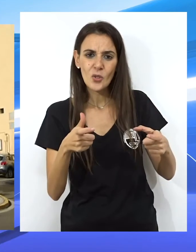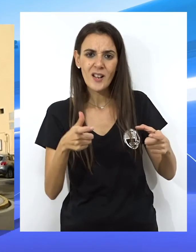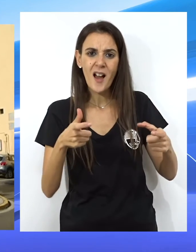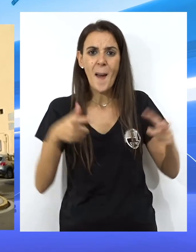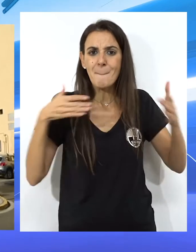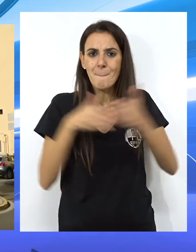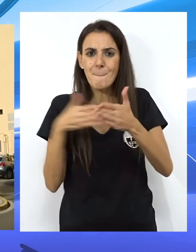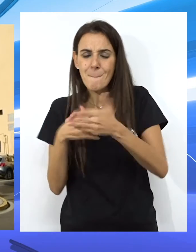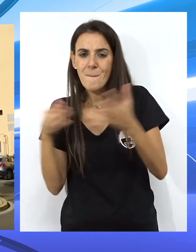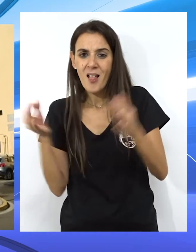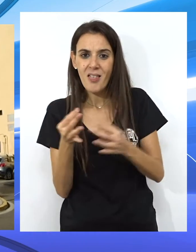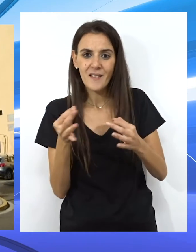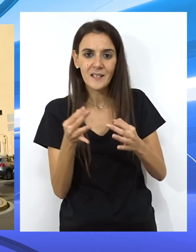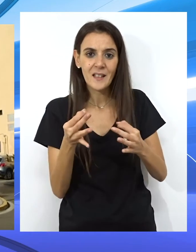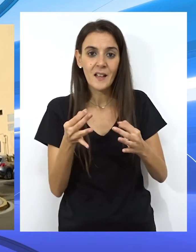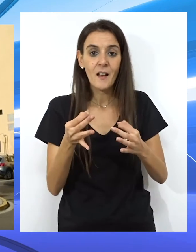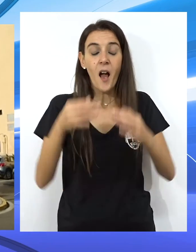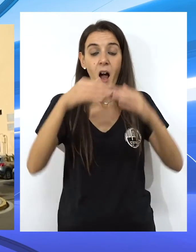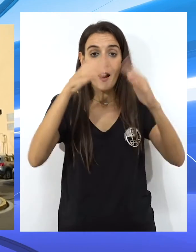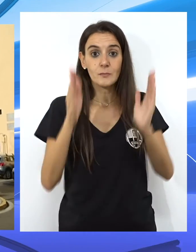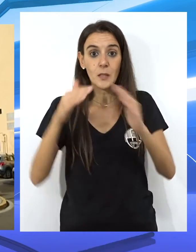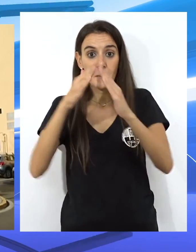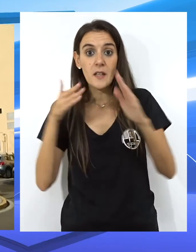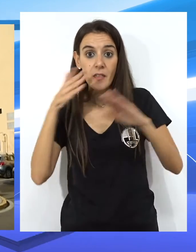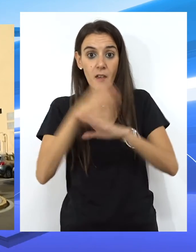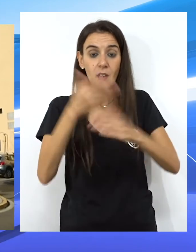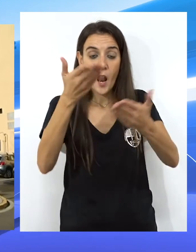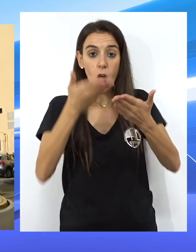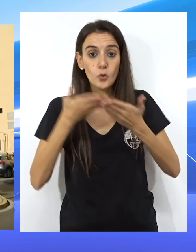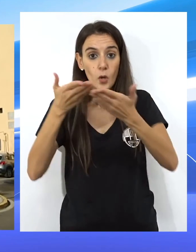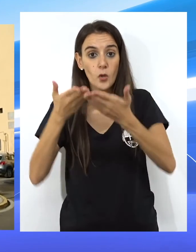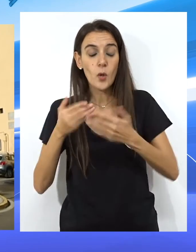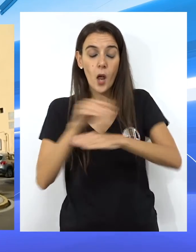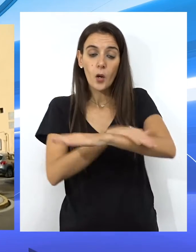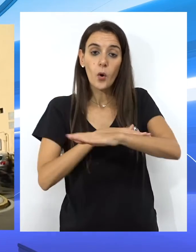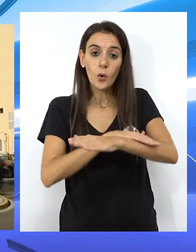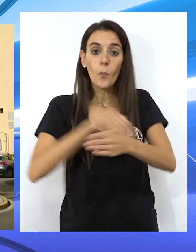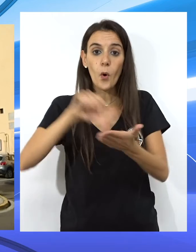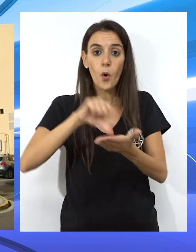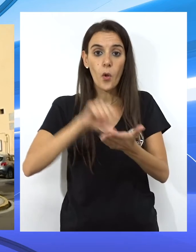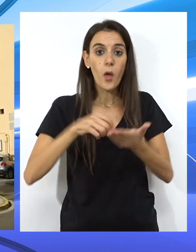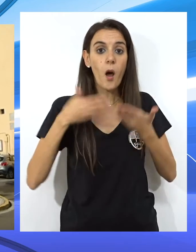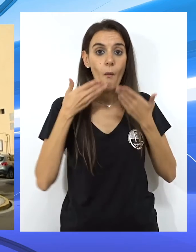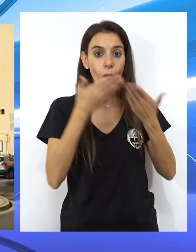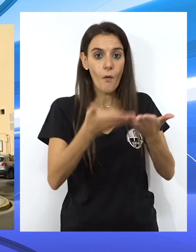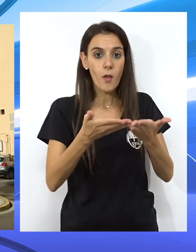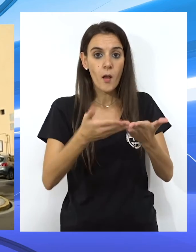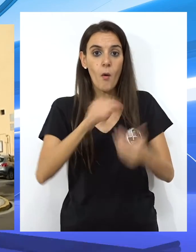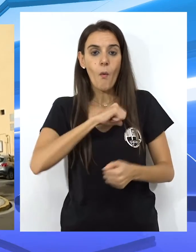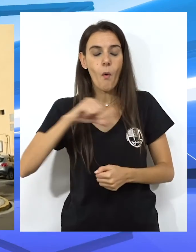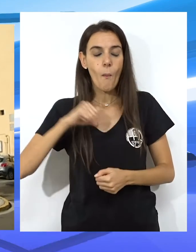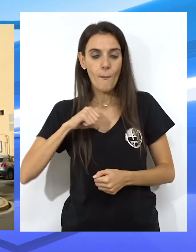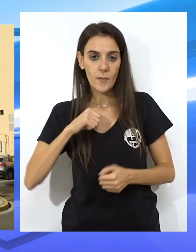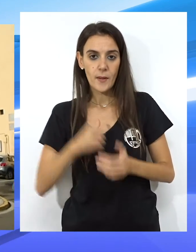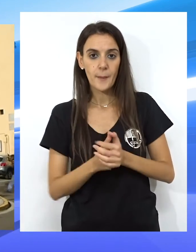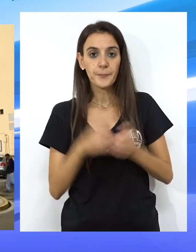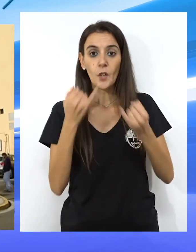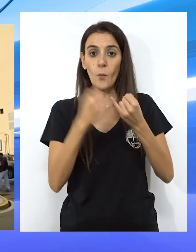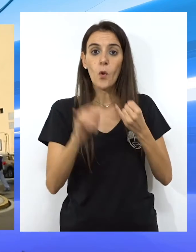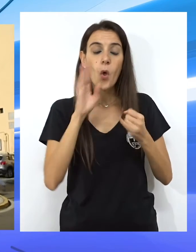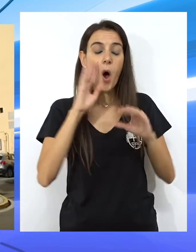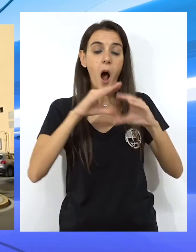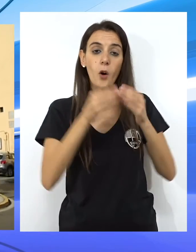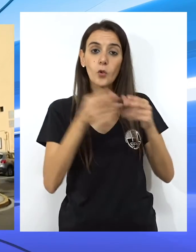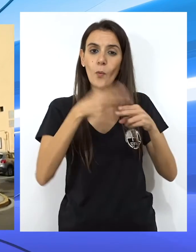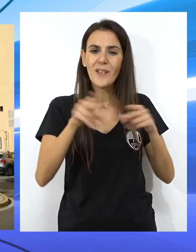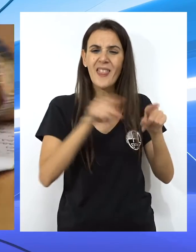puedan proceder a la rehabilitación de las viviendas y a las ayudas que el Ejecutivo local concede para la propiedad privada. Por último,